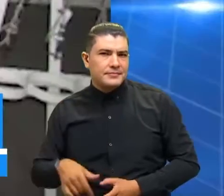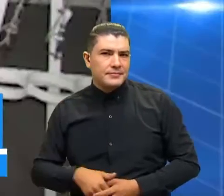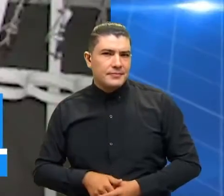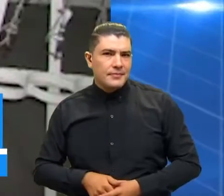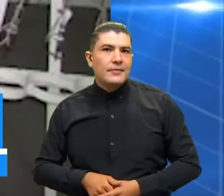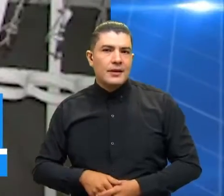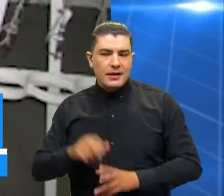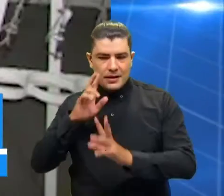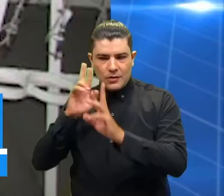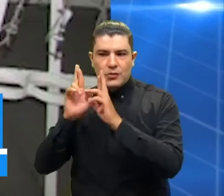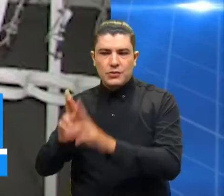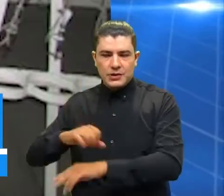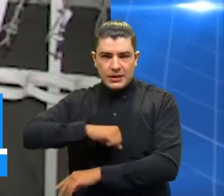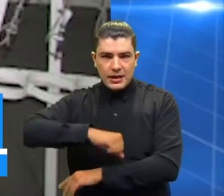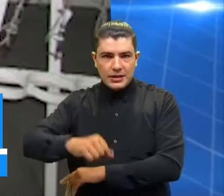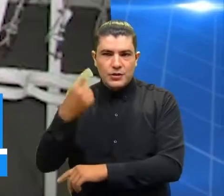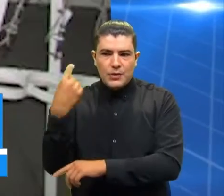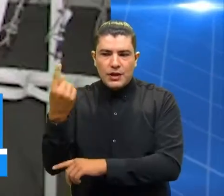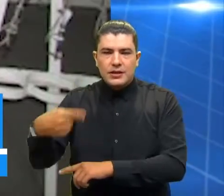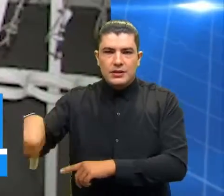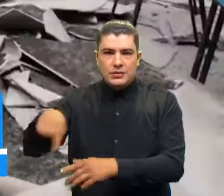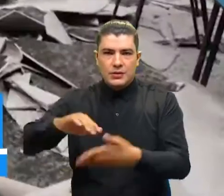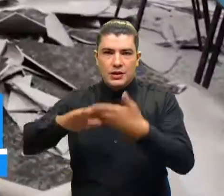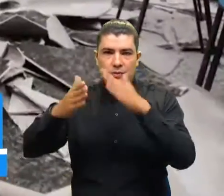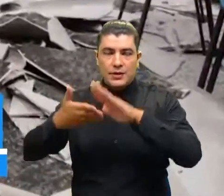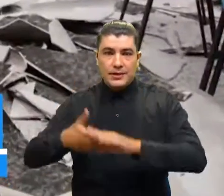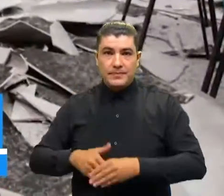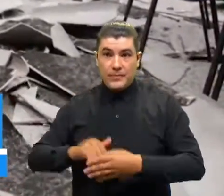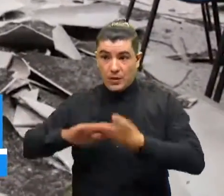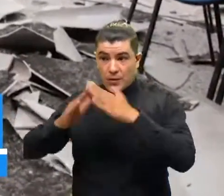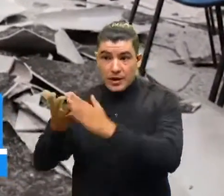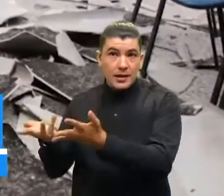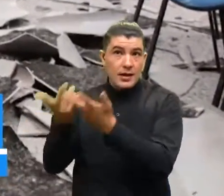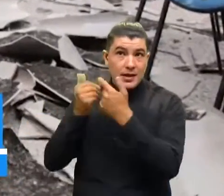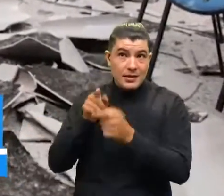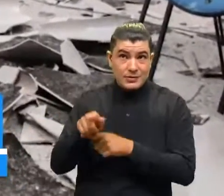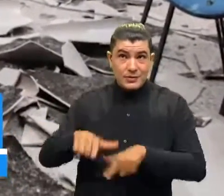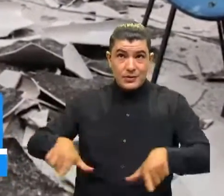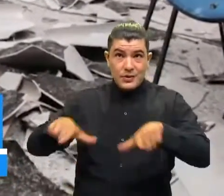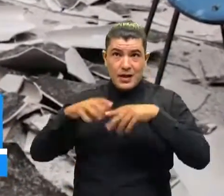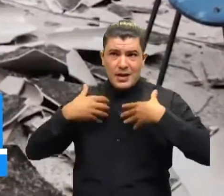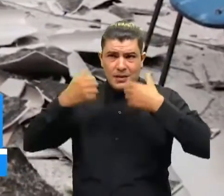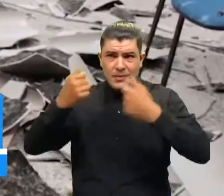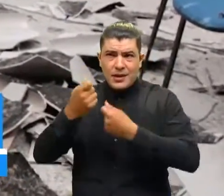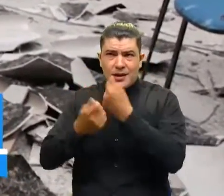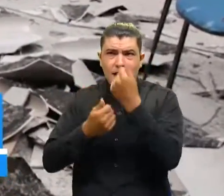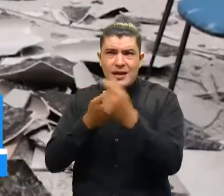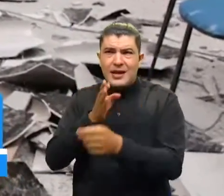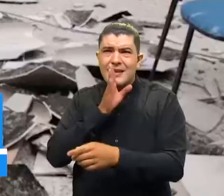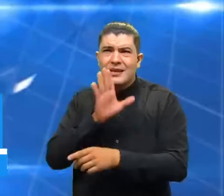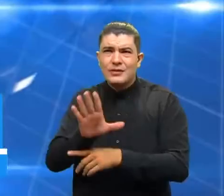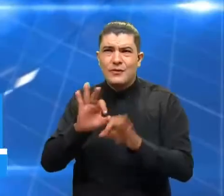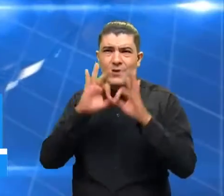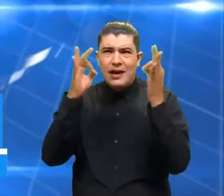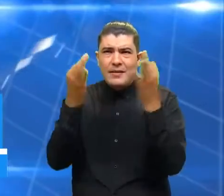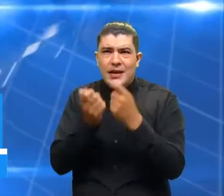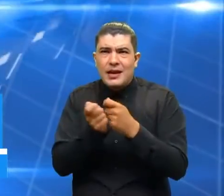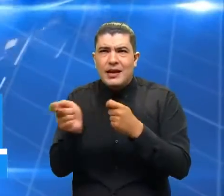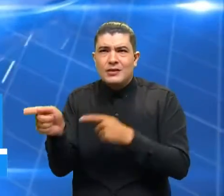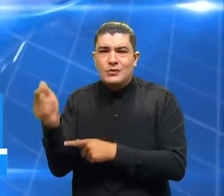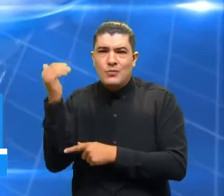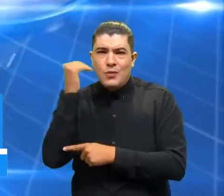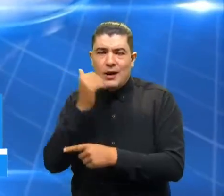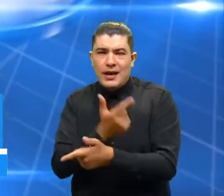De acuerdo a la información suministrada, el propietario del local comercial afectado sería familiar de la mujer